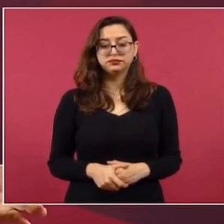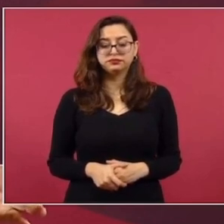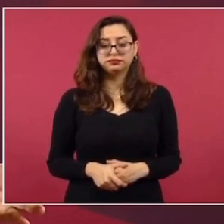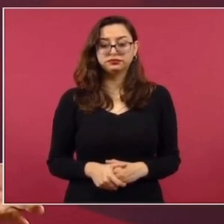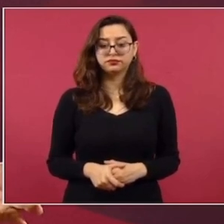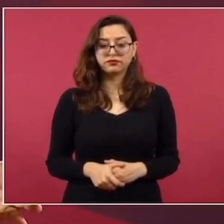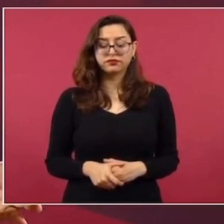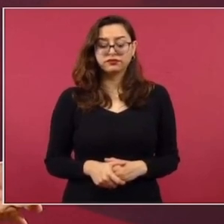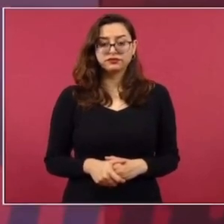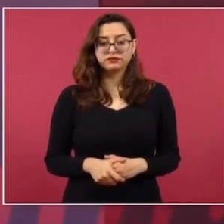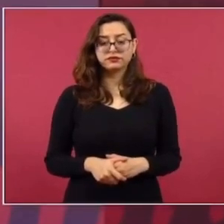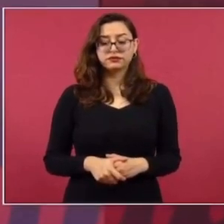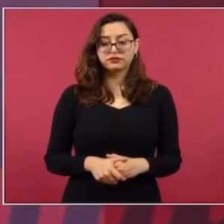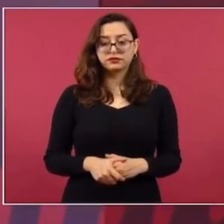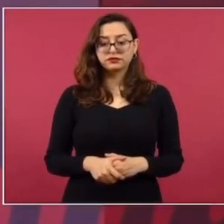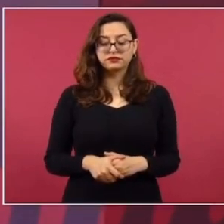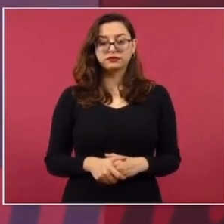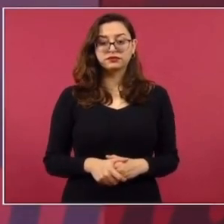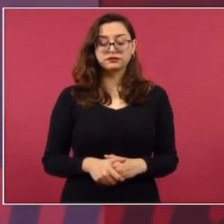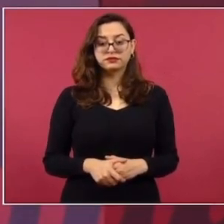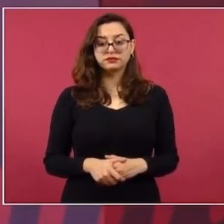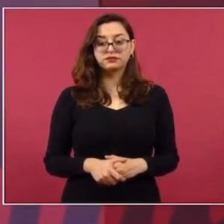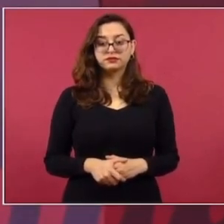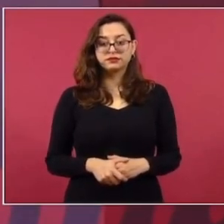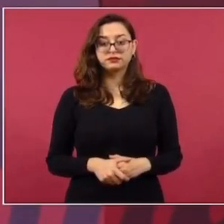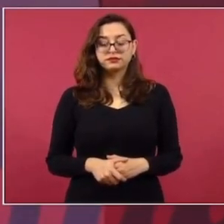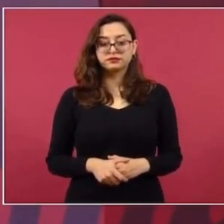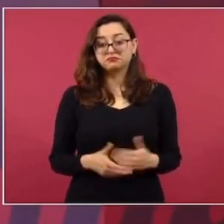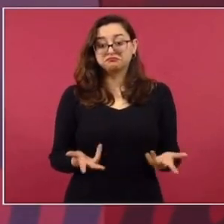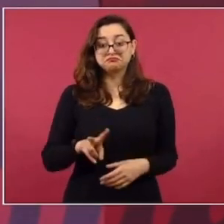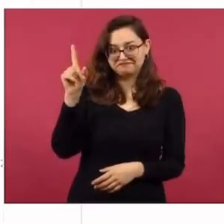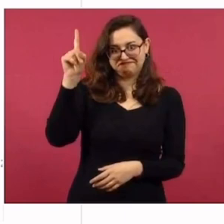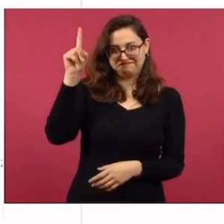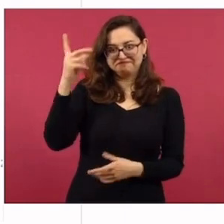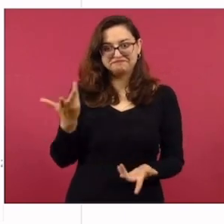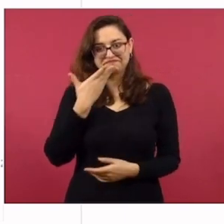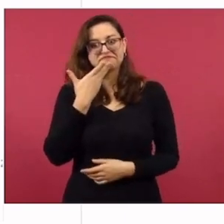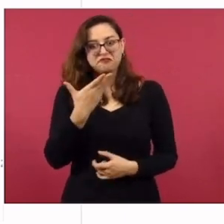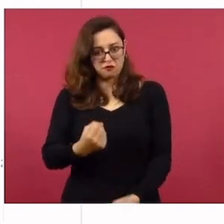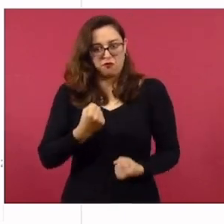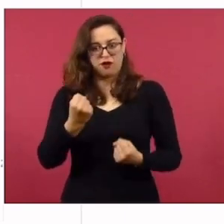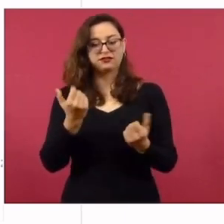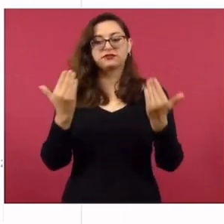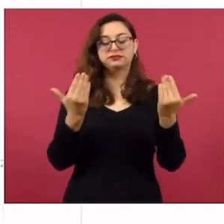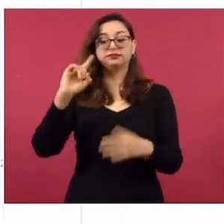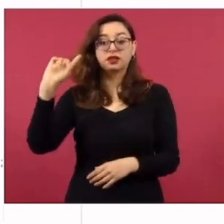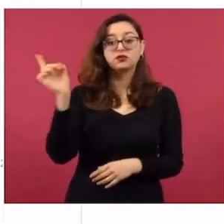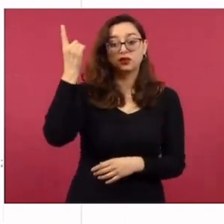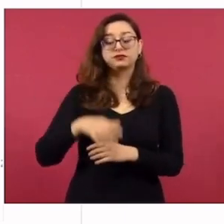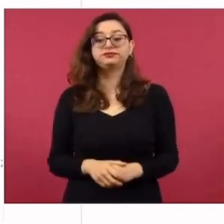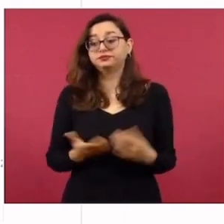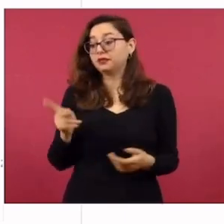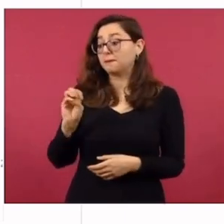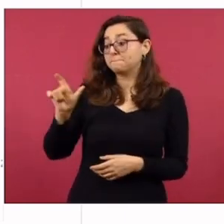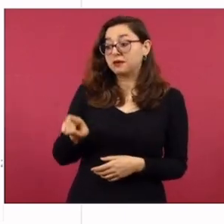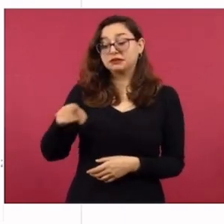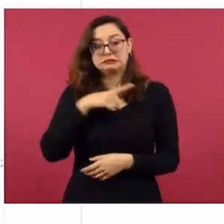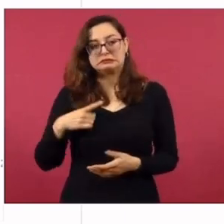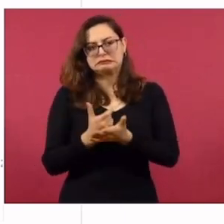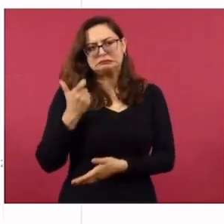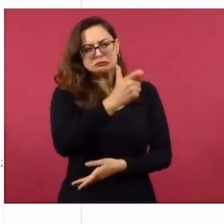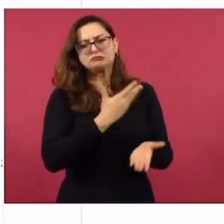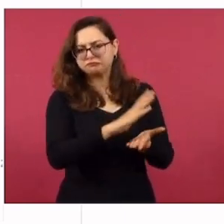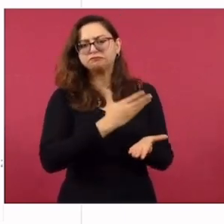que por eso está muy fuerte el peso. Y si era falta ayudar a Pemex, lo